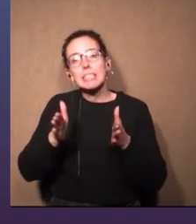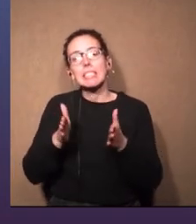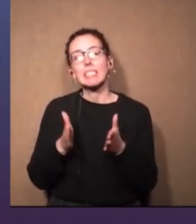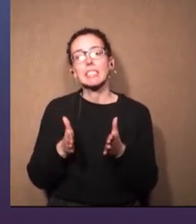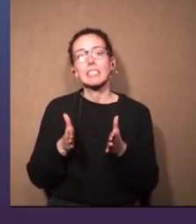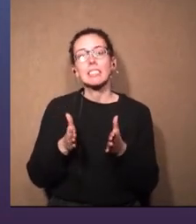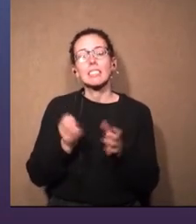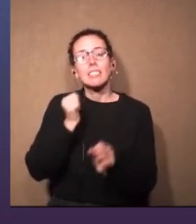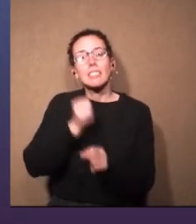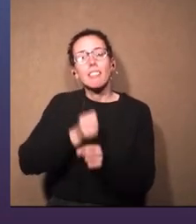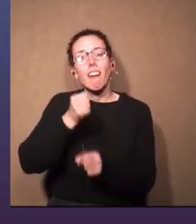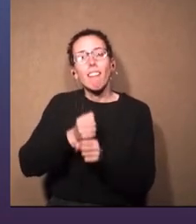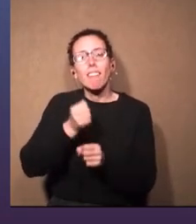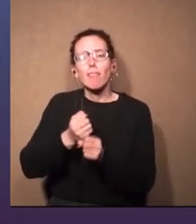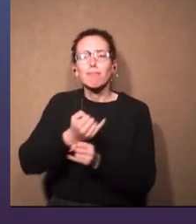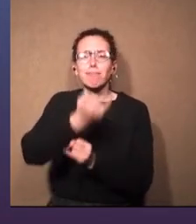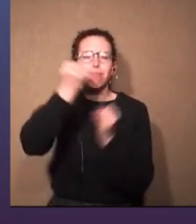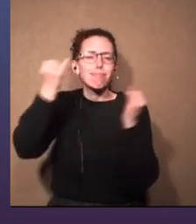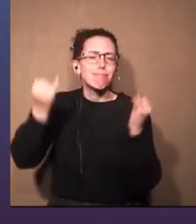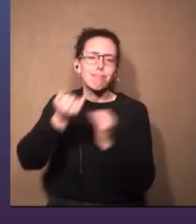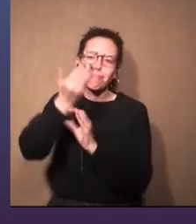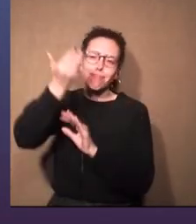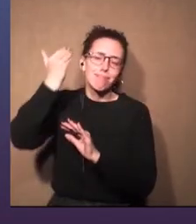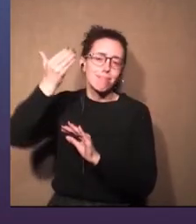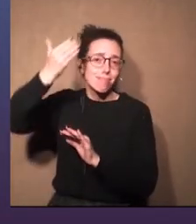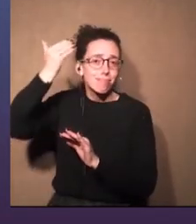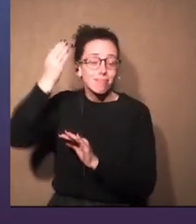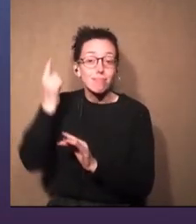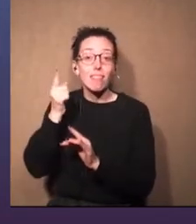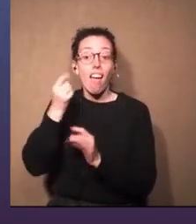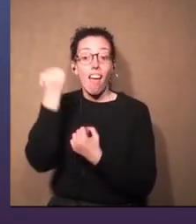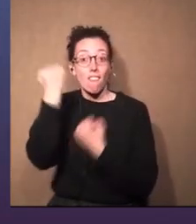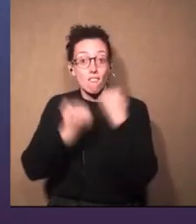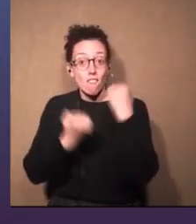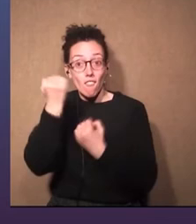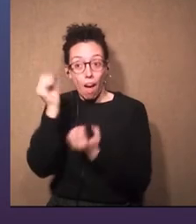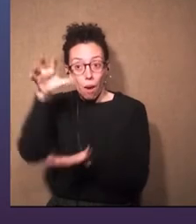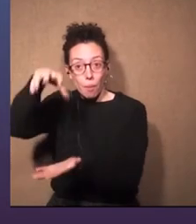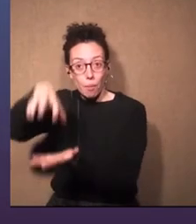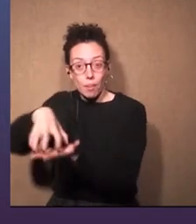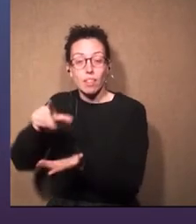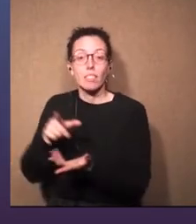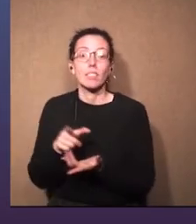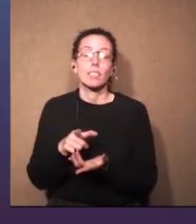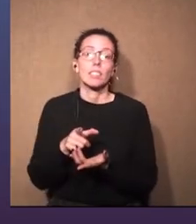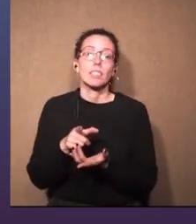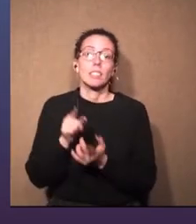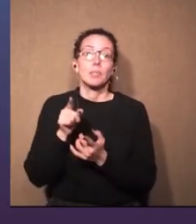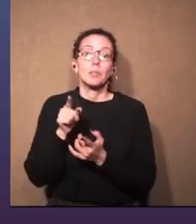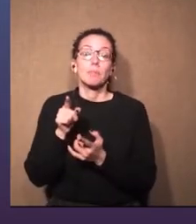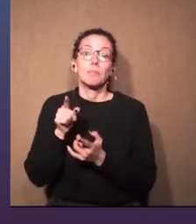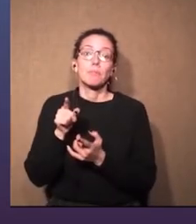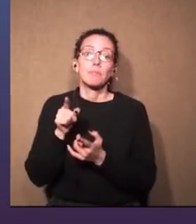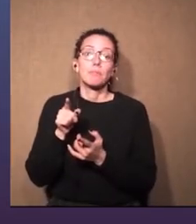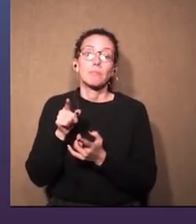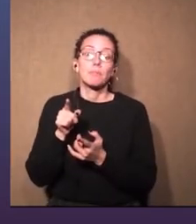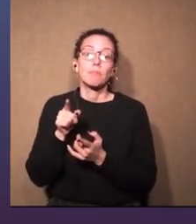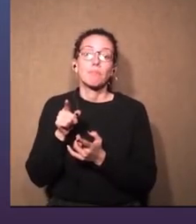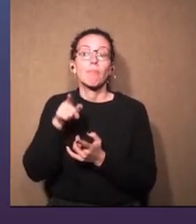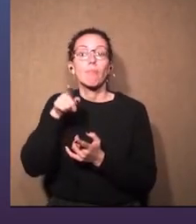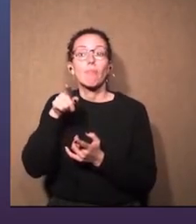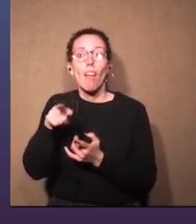Comencé a trabajar hace muchos años en una fábrica que